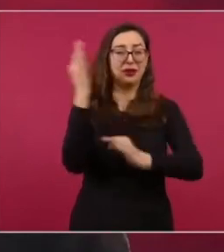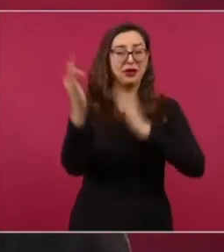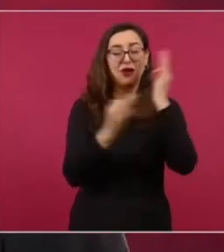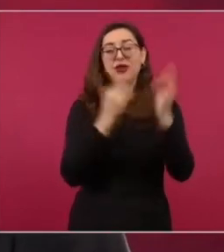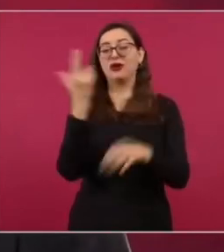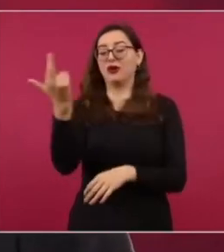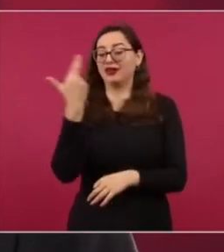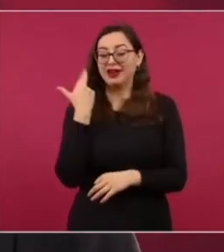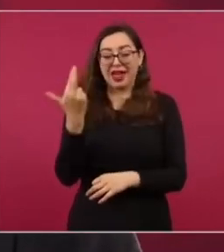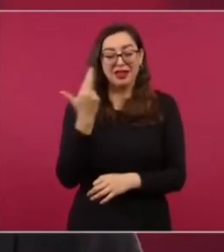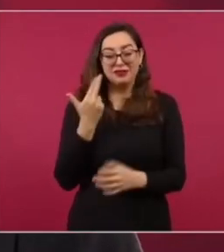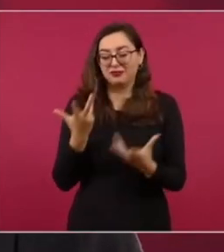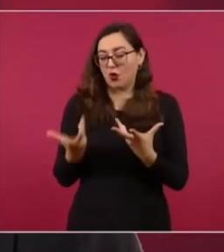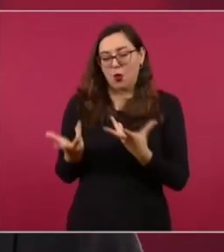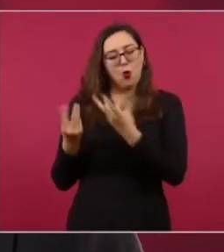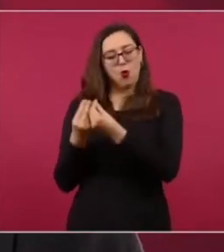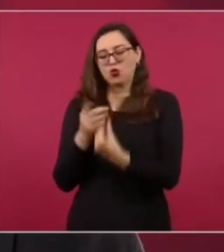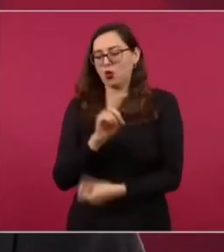siguen siendo